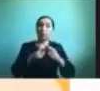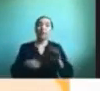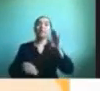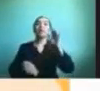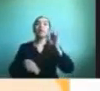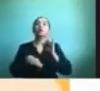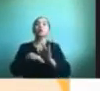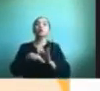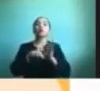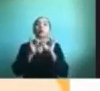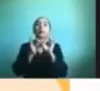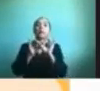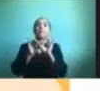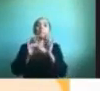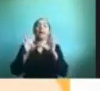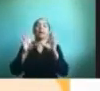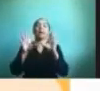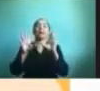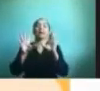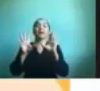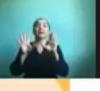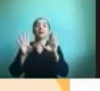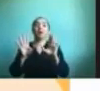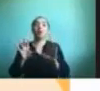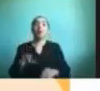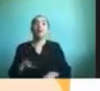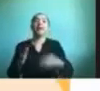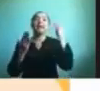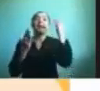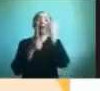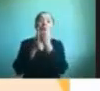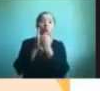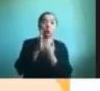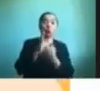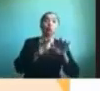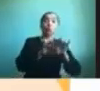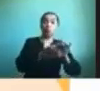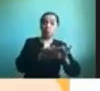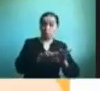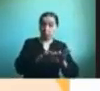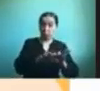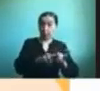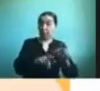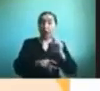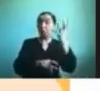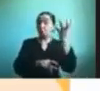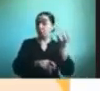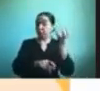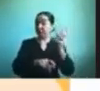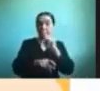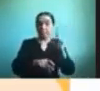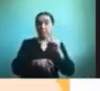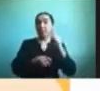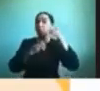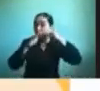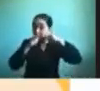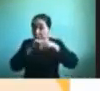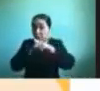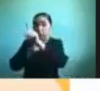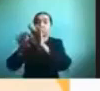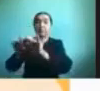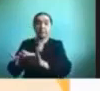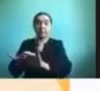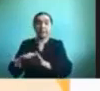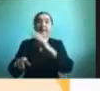mágico es un software que está en línea se accede a él a través de la página web de CDT y ahí